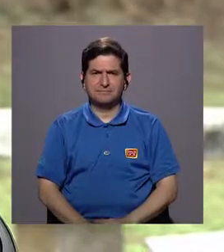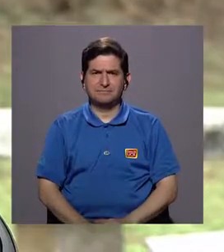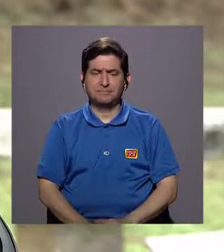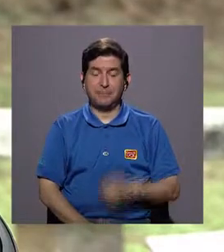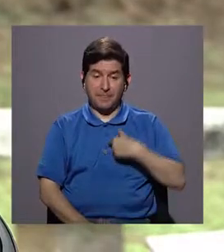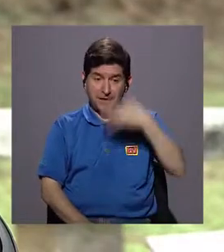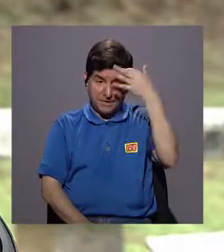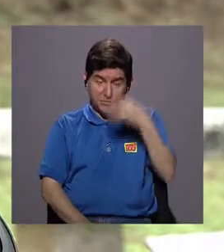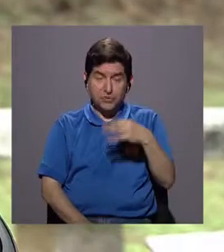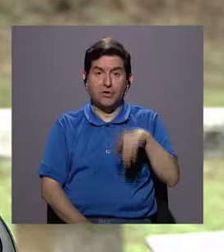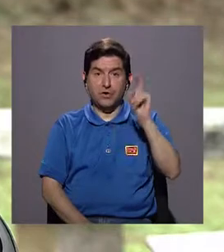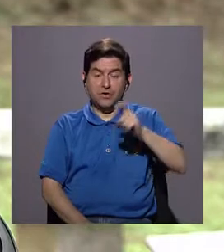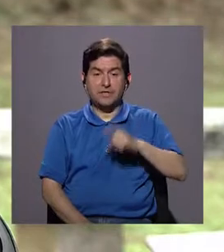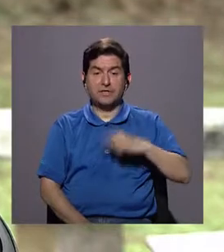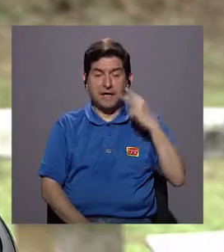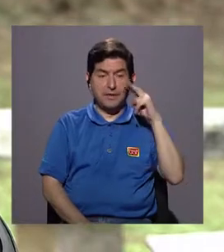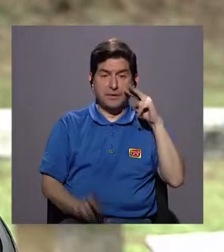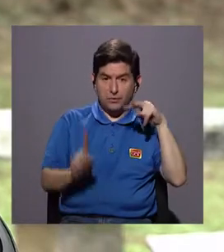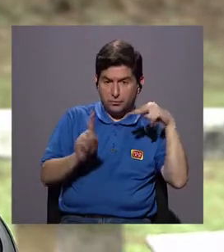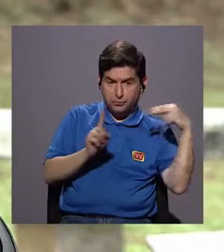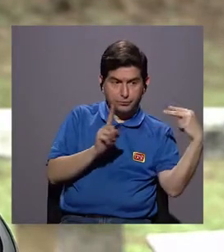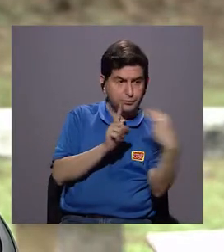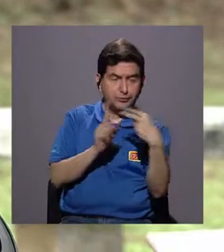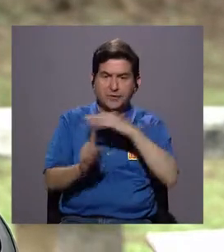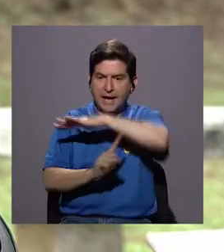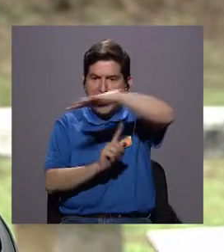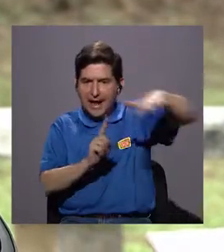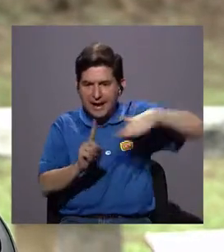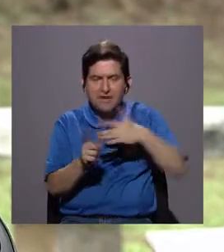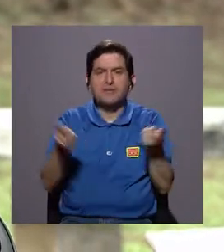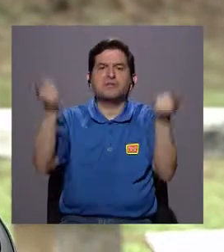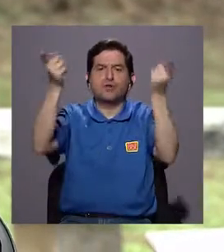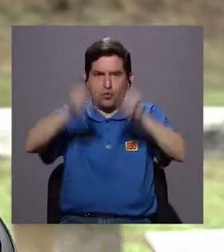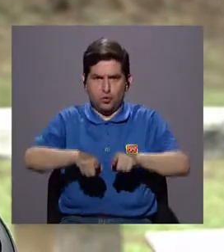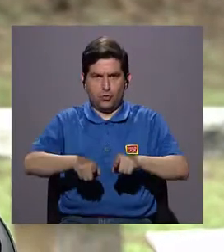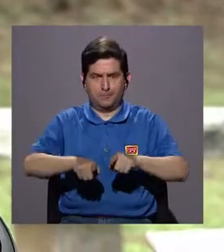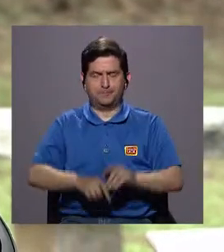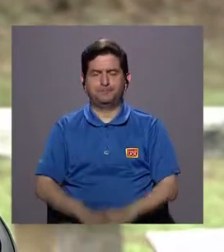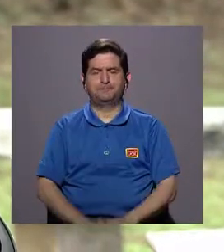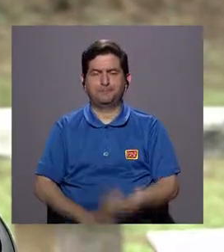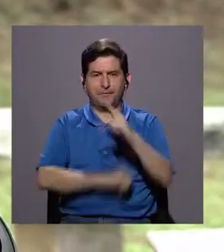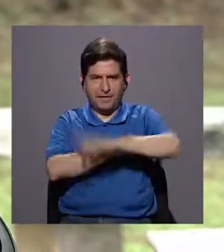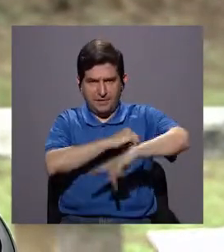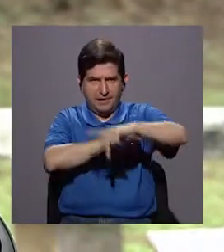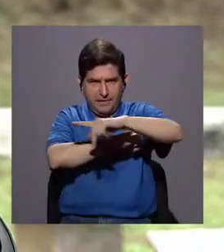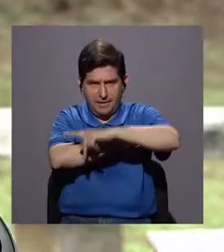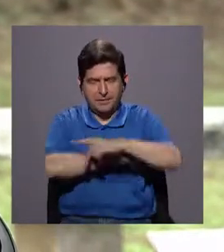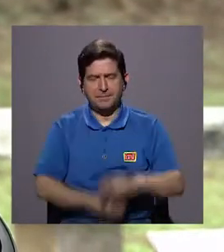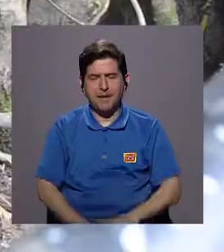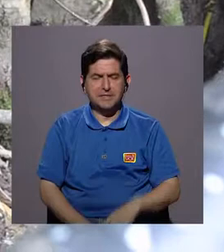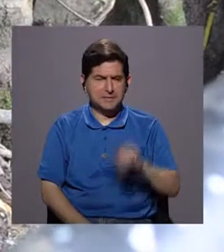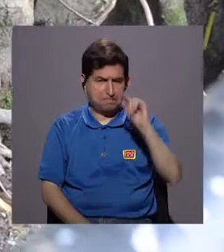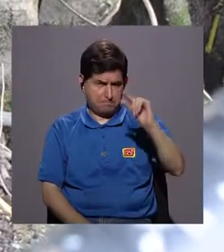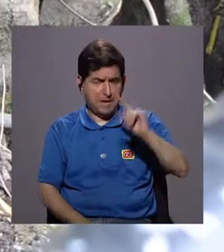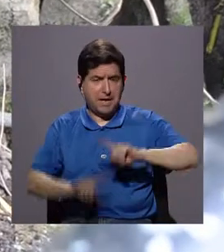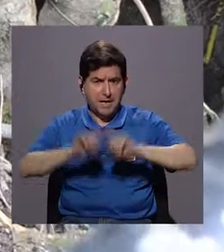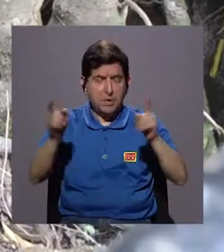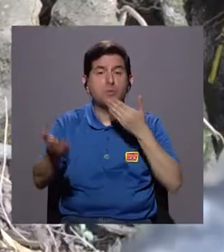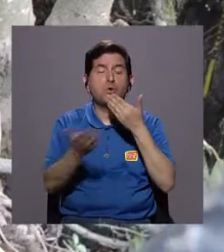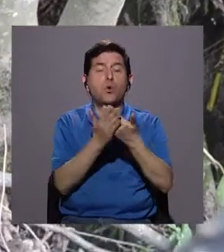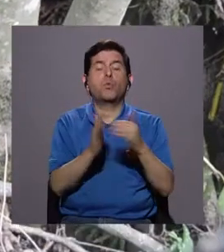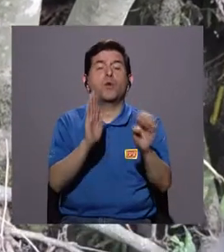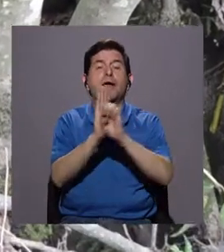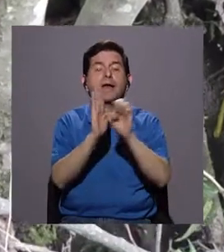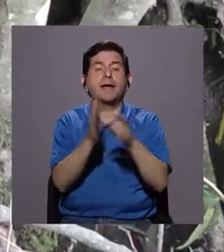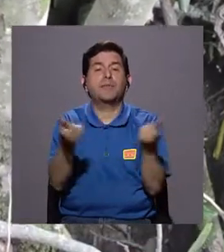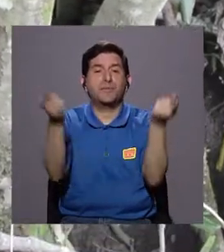Yo, lo que creo es que tenemos que ver a nuestro alrededor y ver lo que está pasando. Realmente, en nuestro país, que es un país pequeño, pero es un